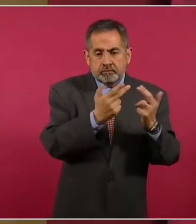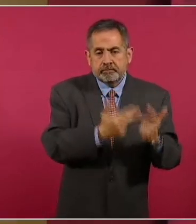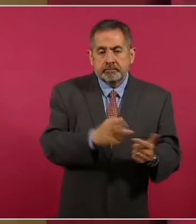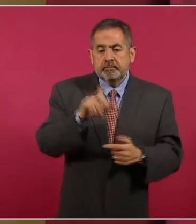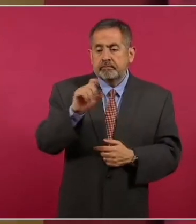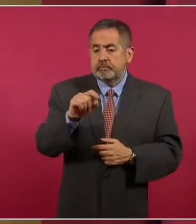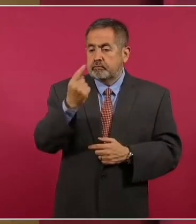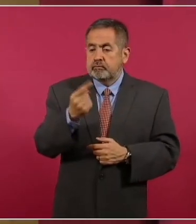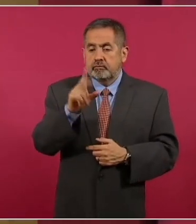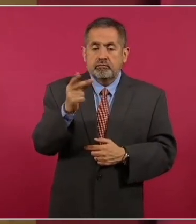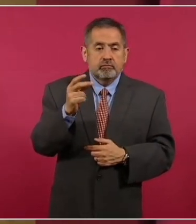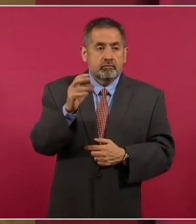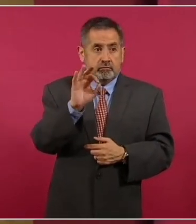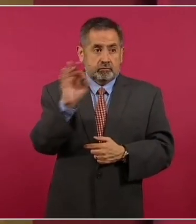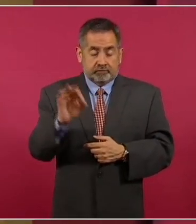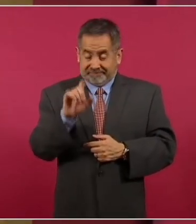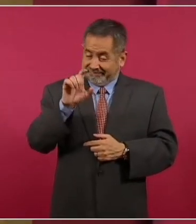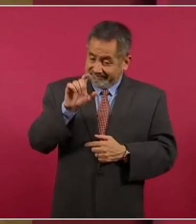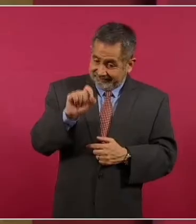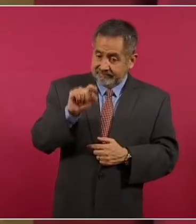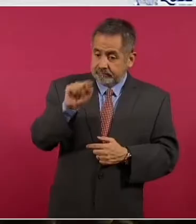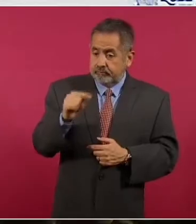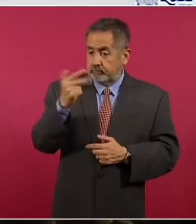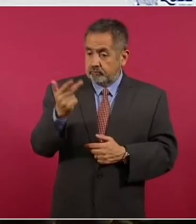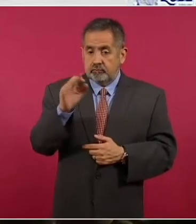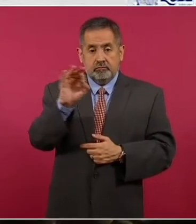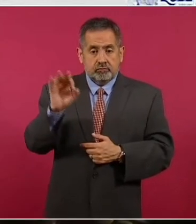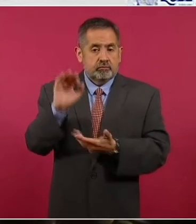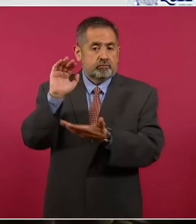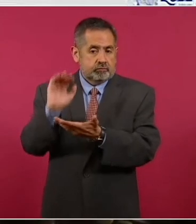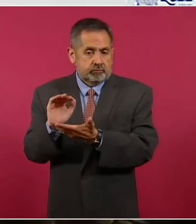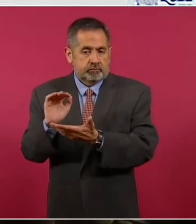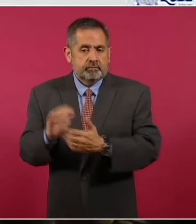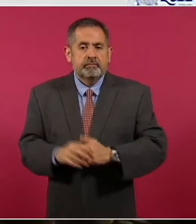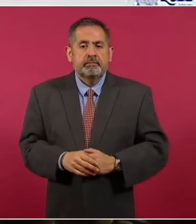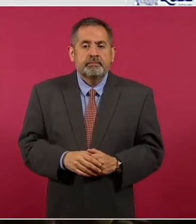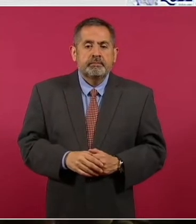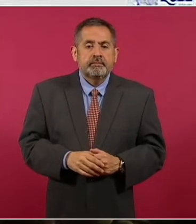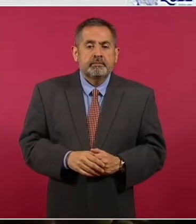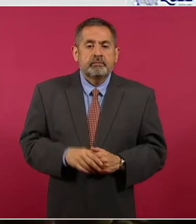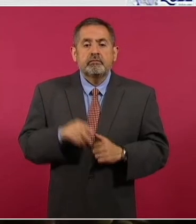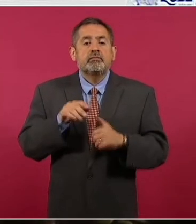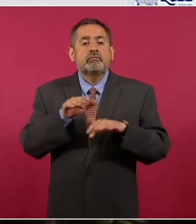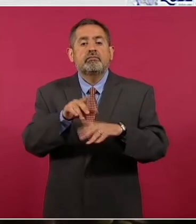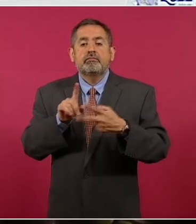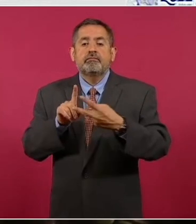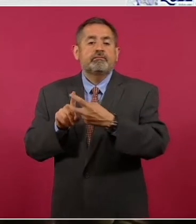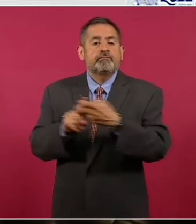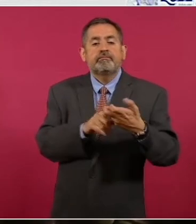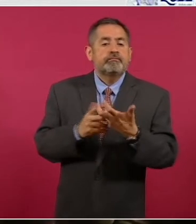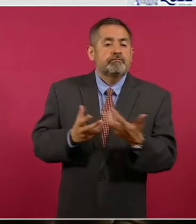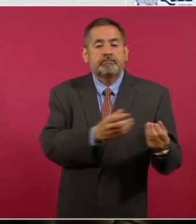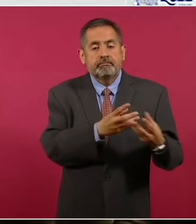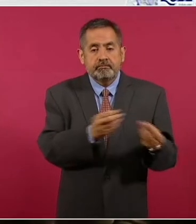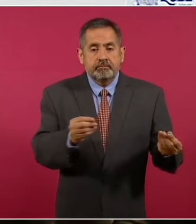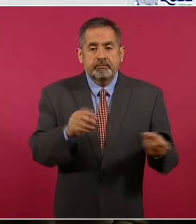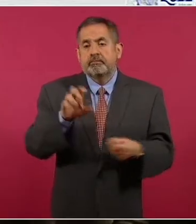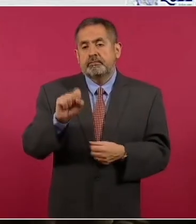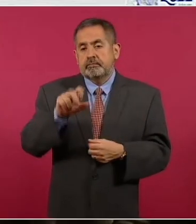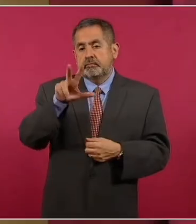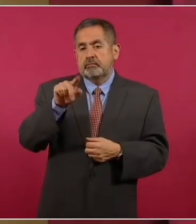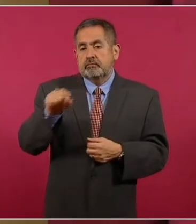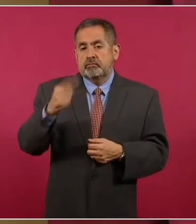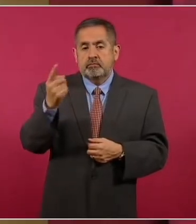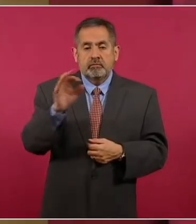bajando este delito. En el caso de secuestro, 68.1 por